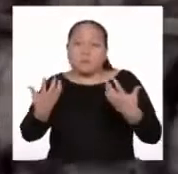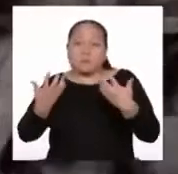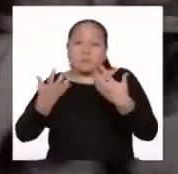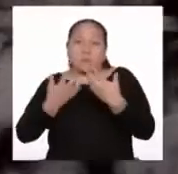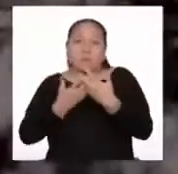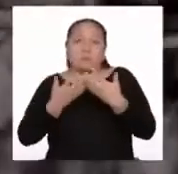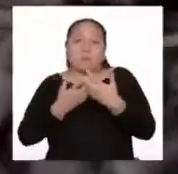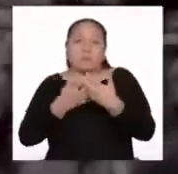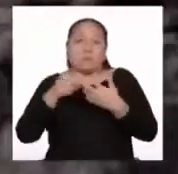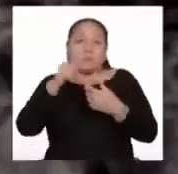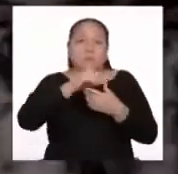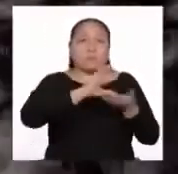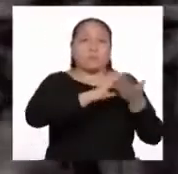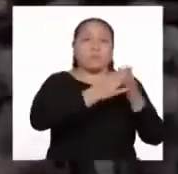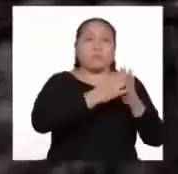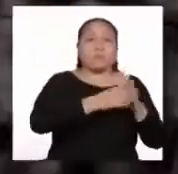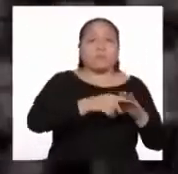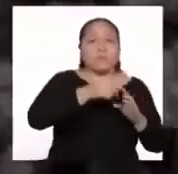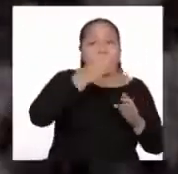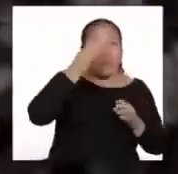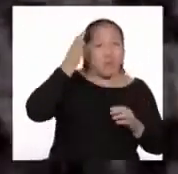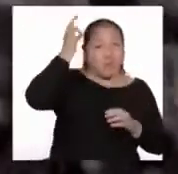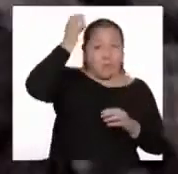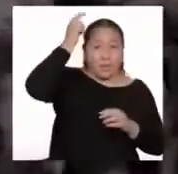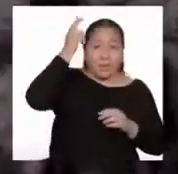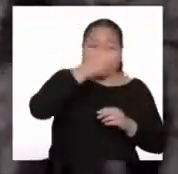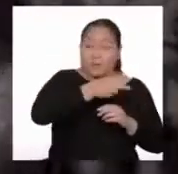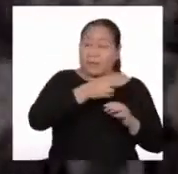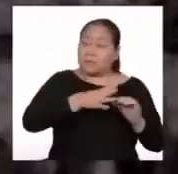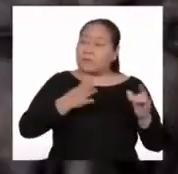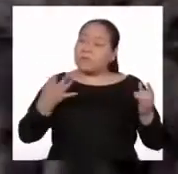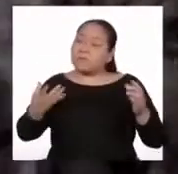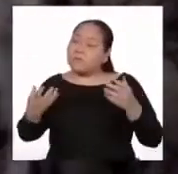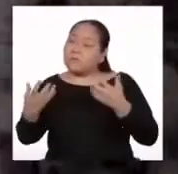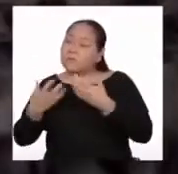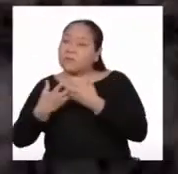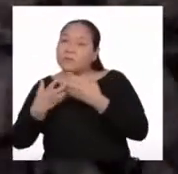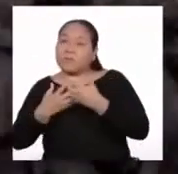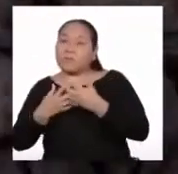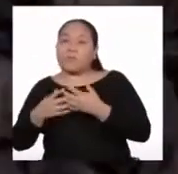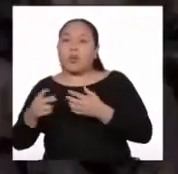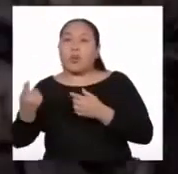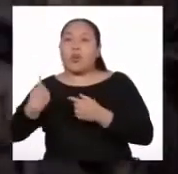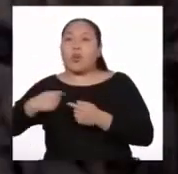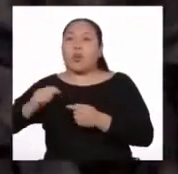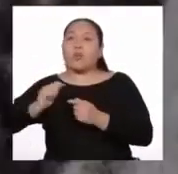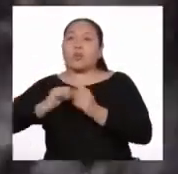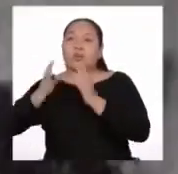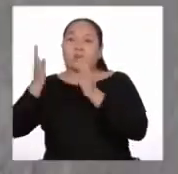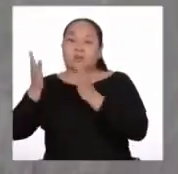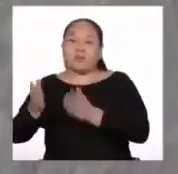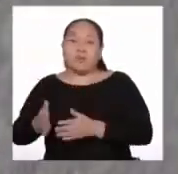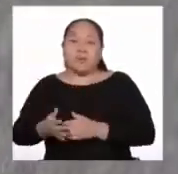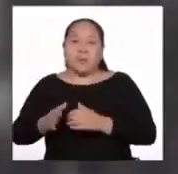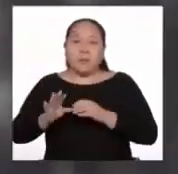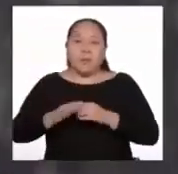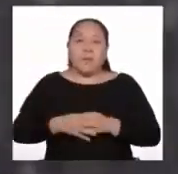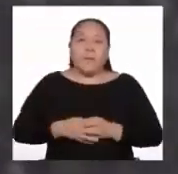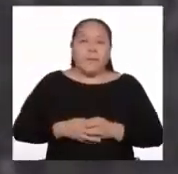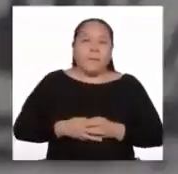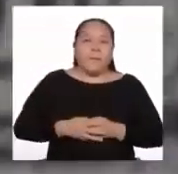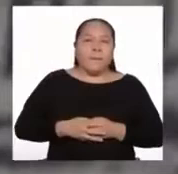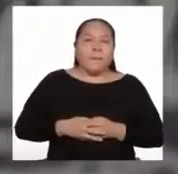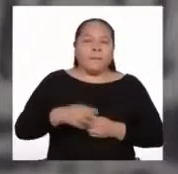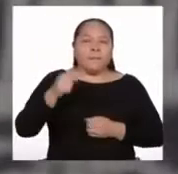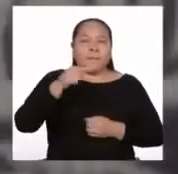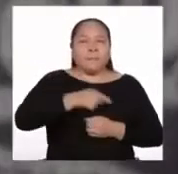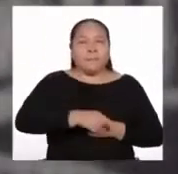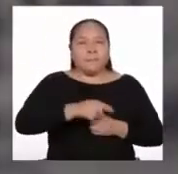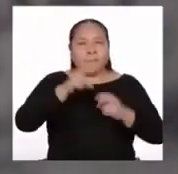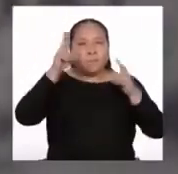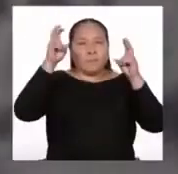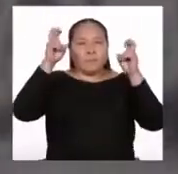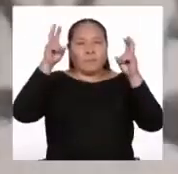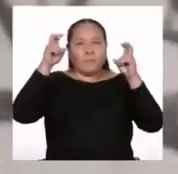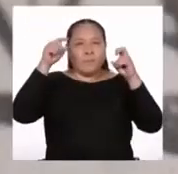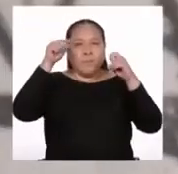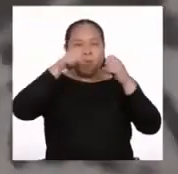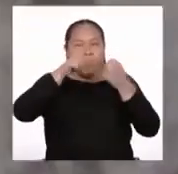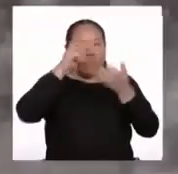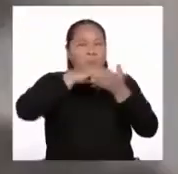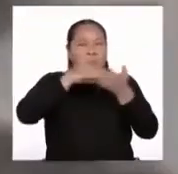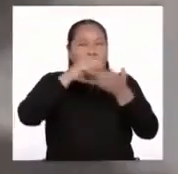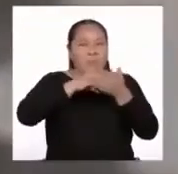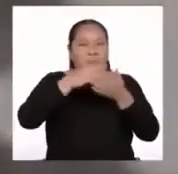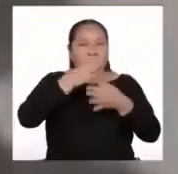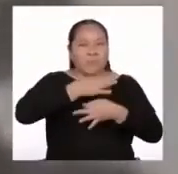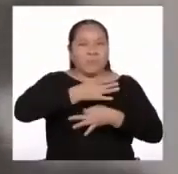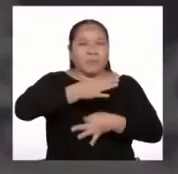y la República de Españoles, porque esa era la división tradicional. Hay un tema que es el que más le